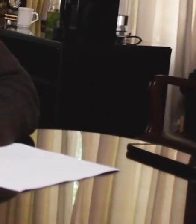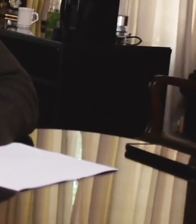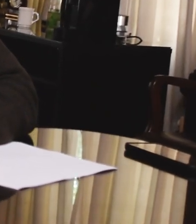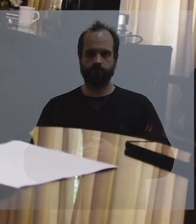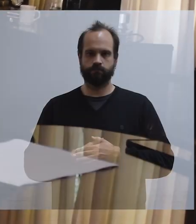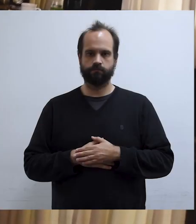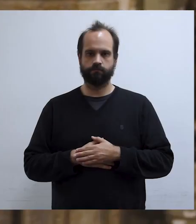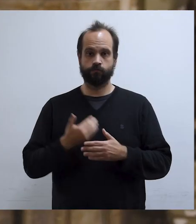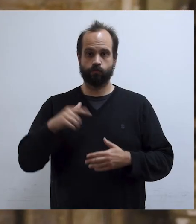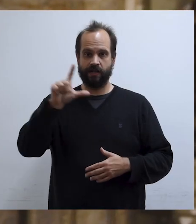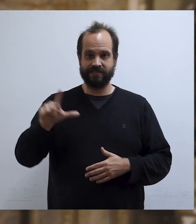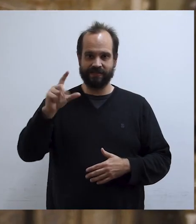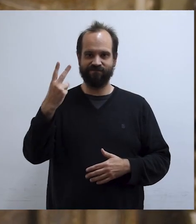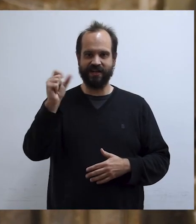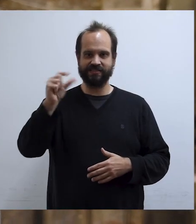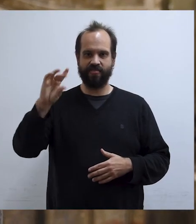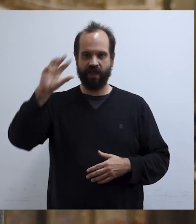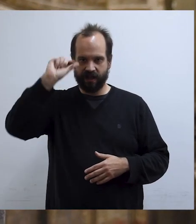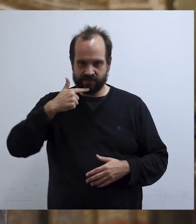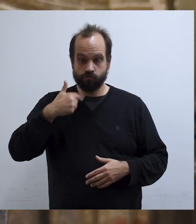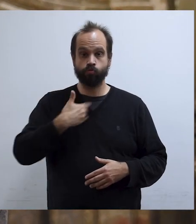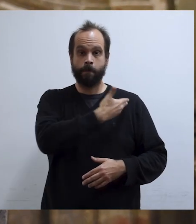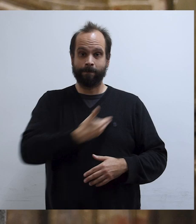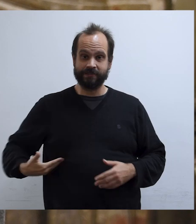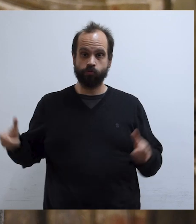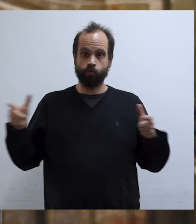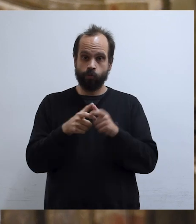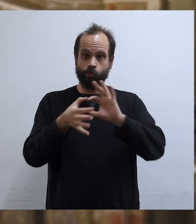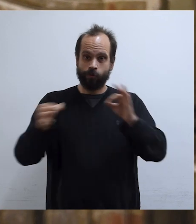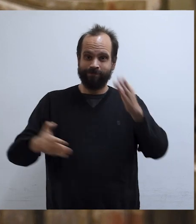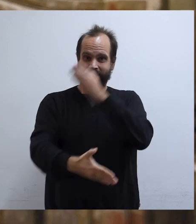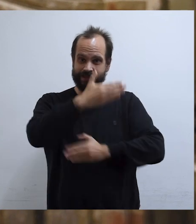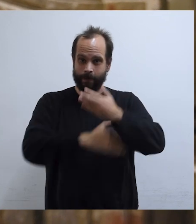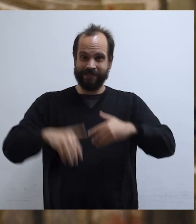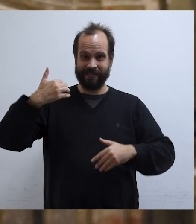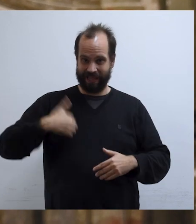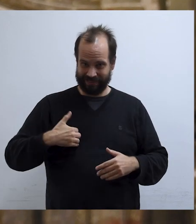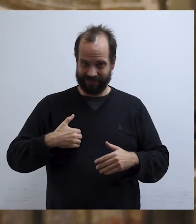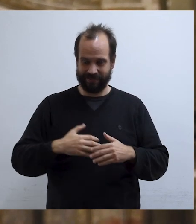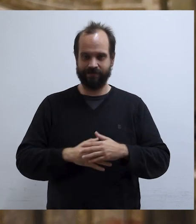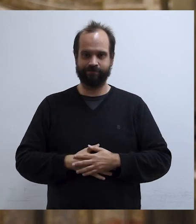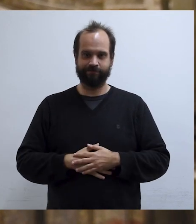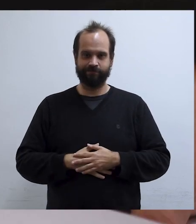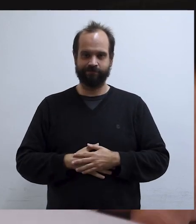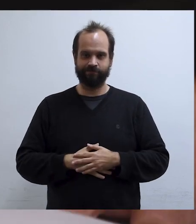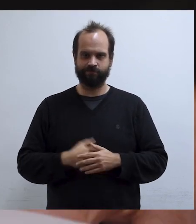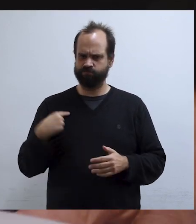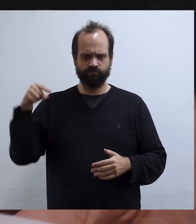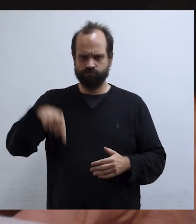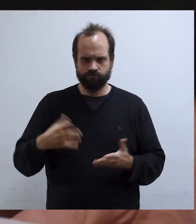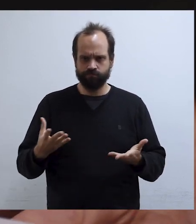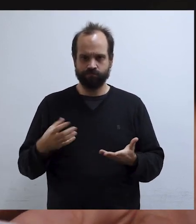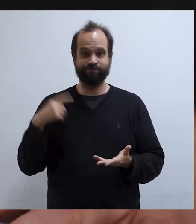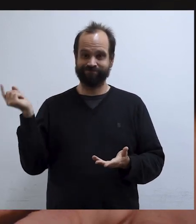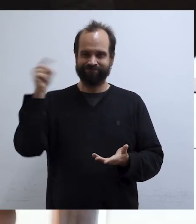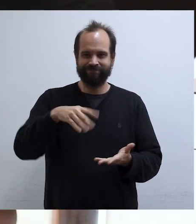firmando un convenio. Soy el licenciado José María Valladares, presidente del Comité Paralímpico Argentino. En el